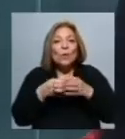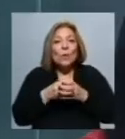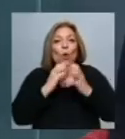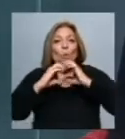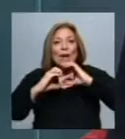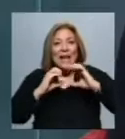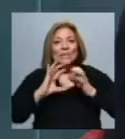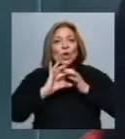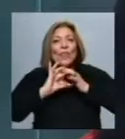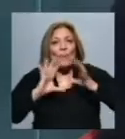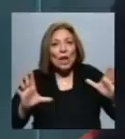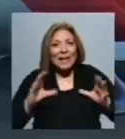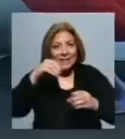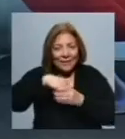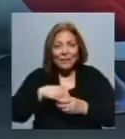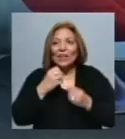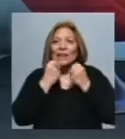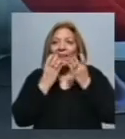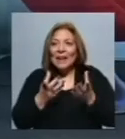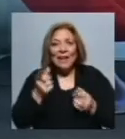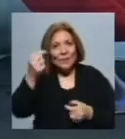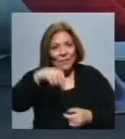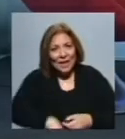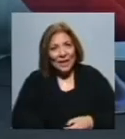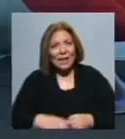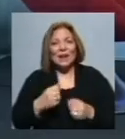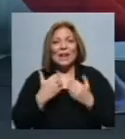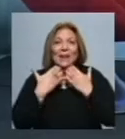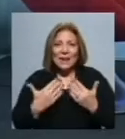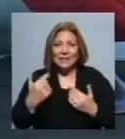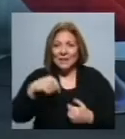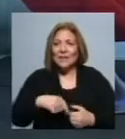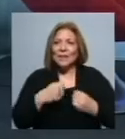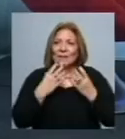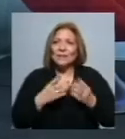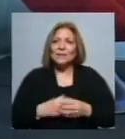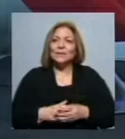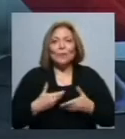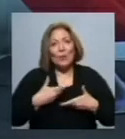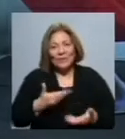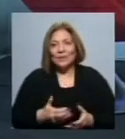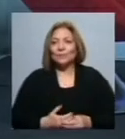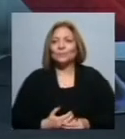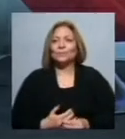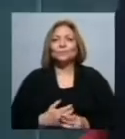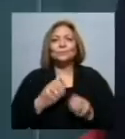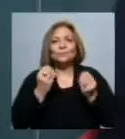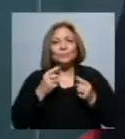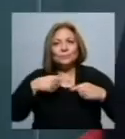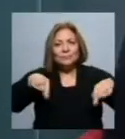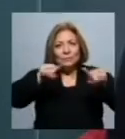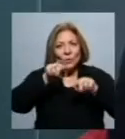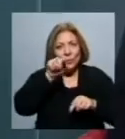una comunicación democrática. ¿Qué tal? ¿Cómo estás, Edison? Gracias por estar en Televisión Nacional. Buenas noches. Gracias, Siliana, por la invitación. ¿Para ustedes era